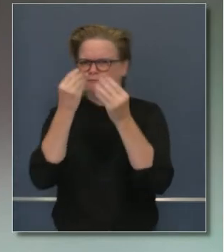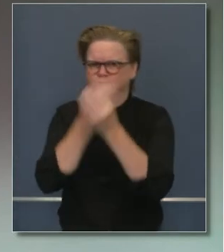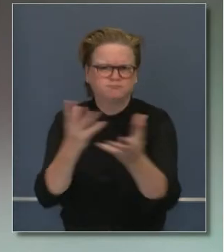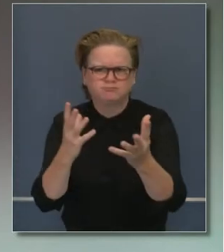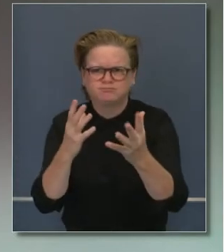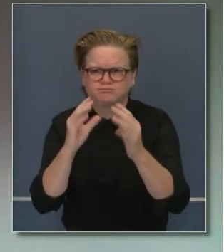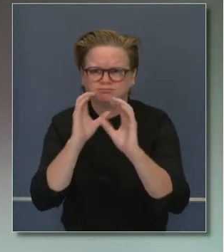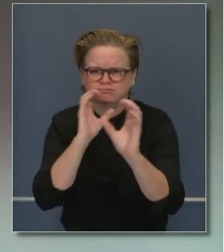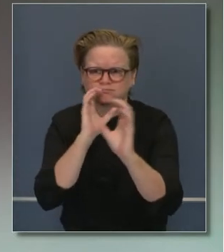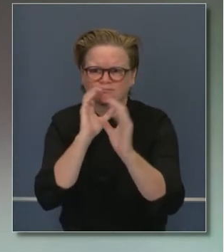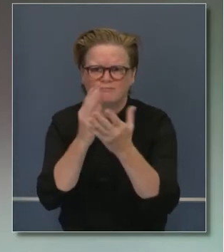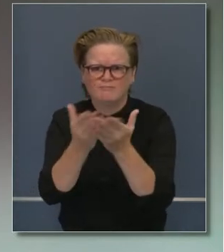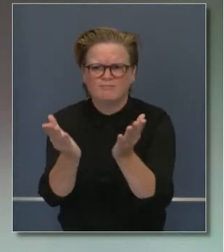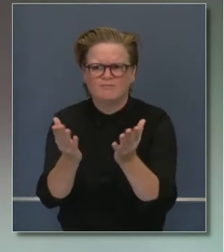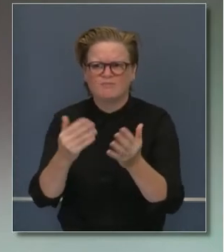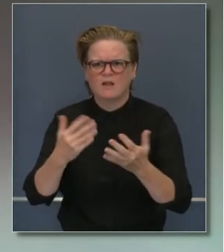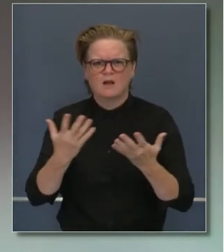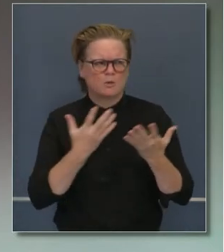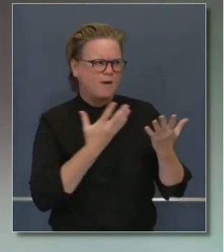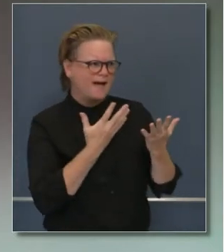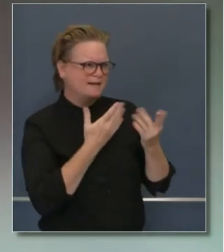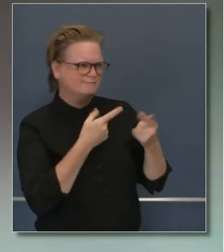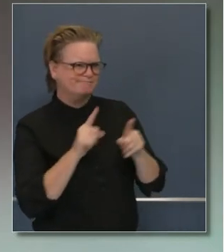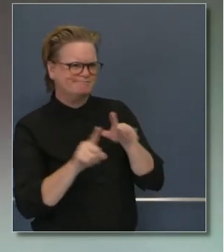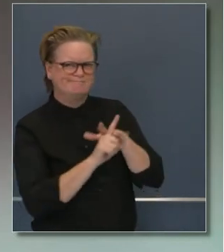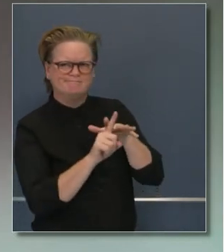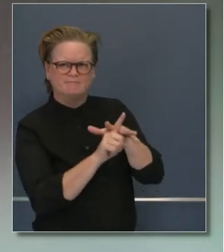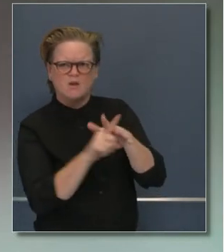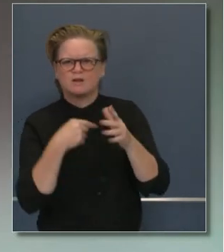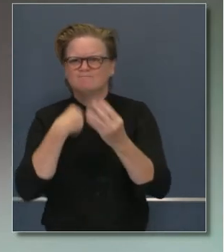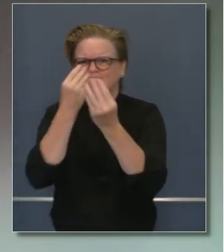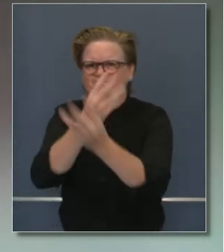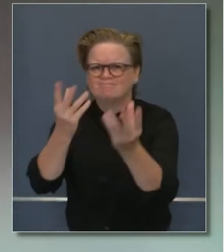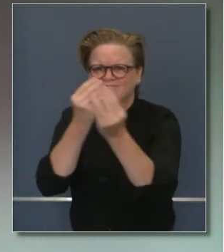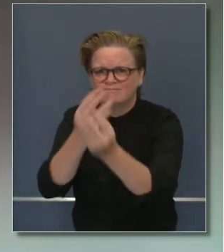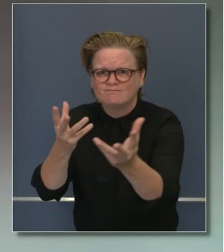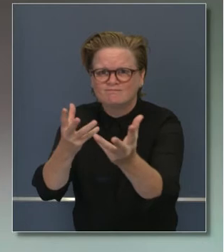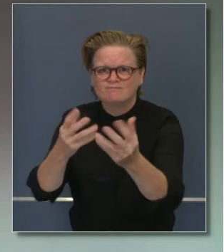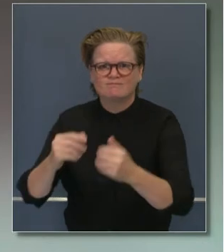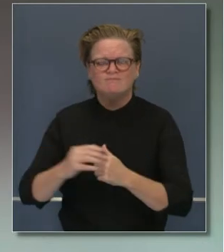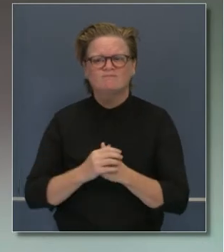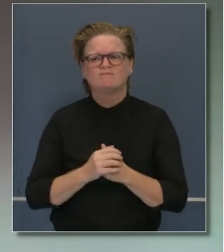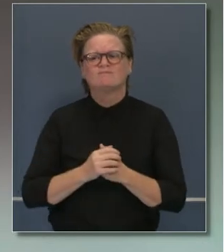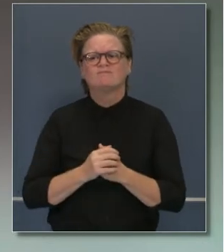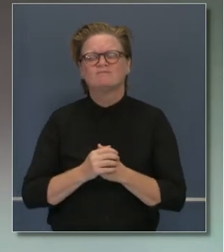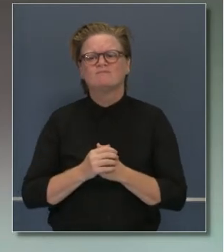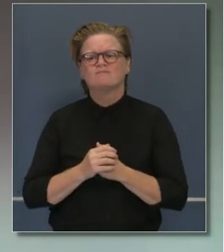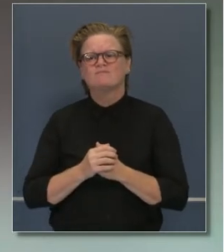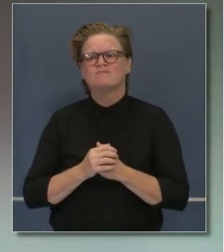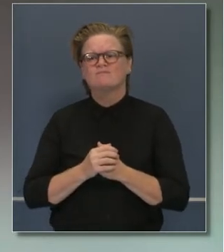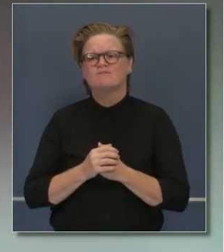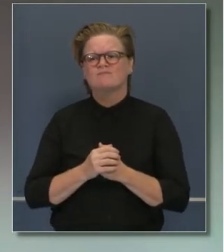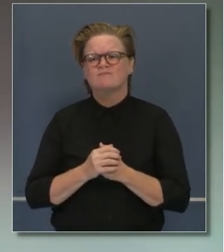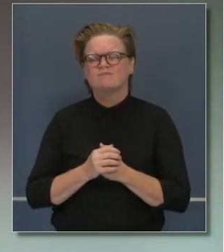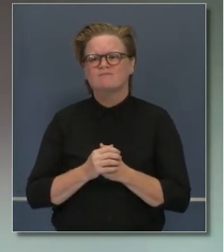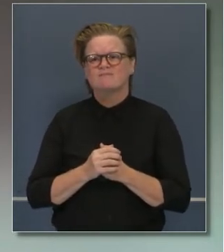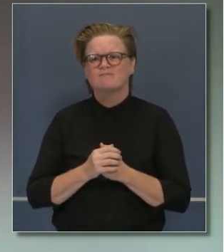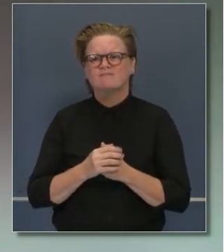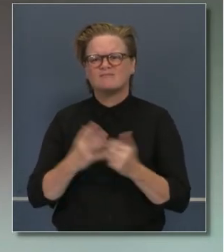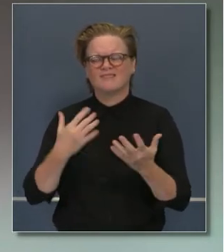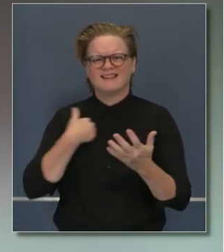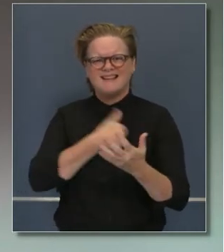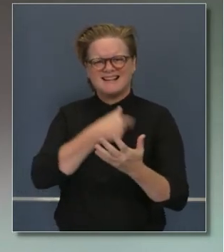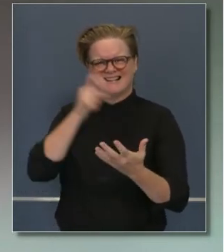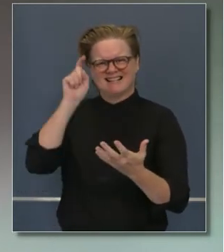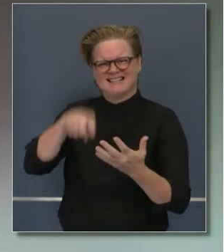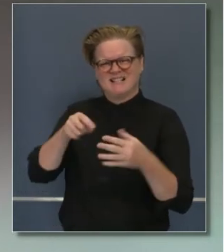californianos que donde estamos ahora es distinto a donde estábamos antes. Estamos en un punto de auge o de